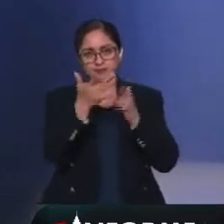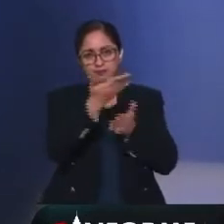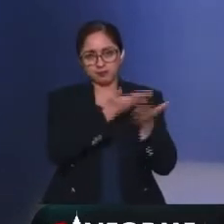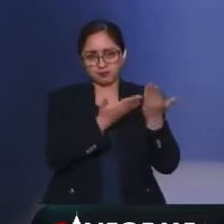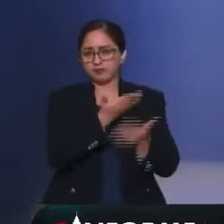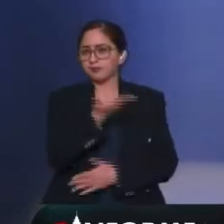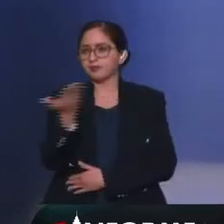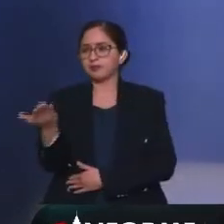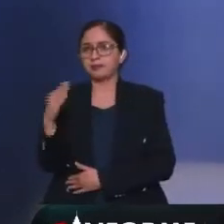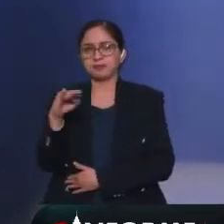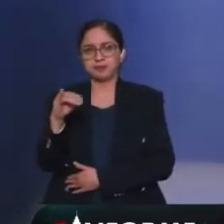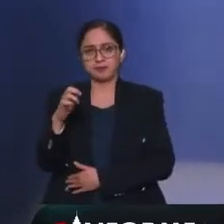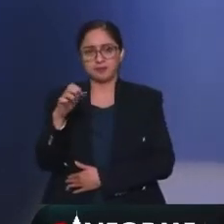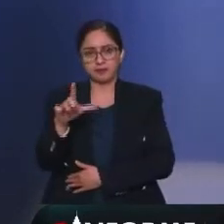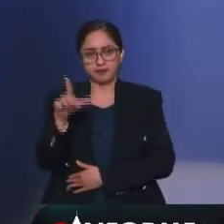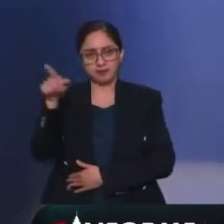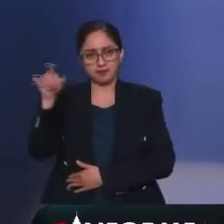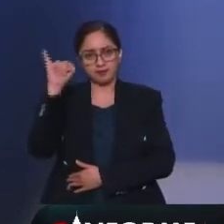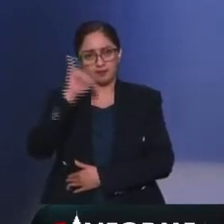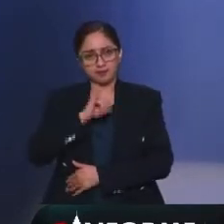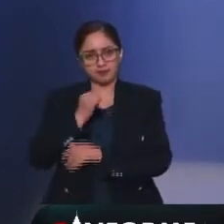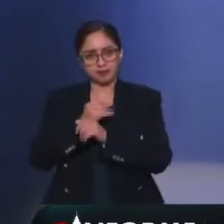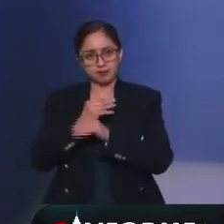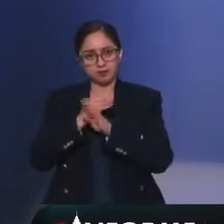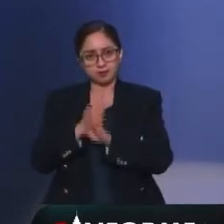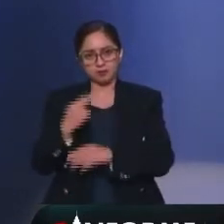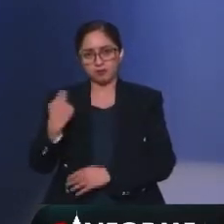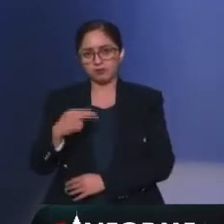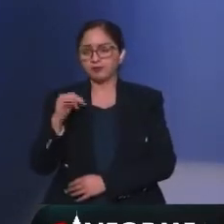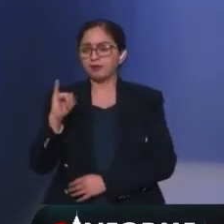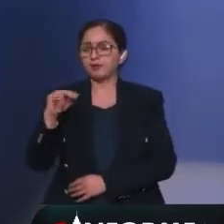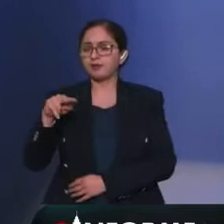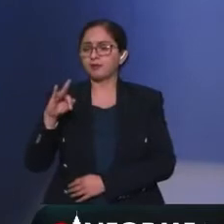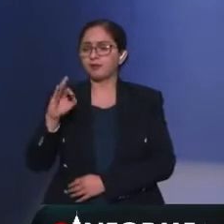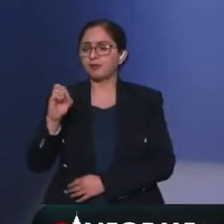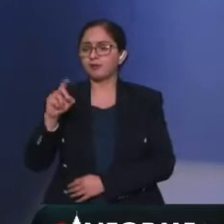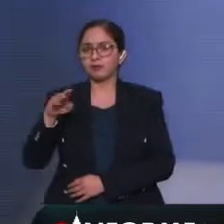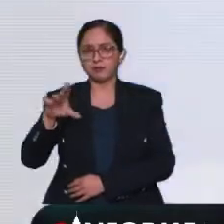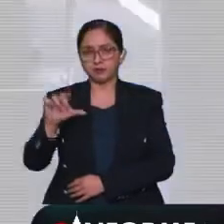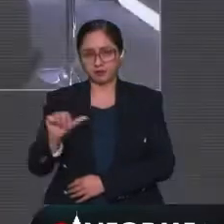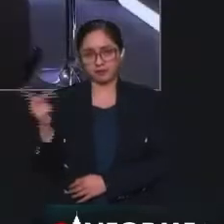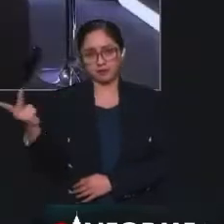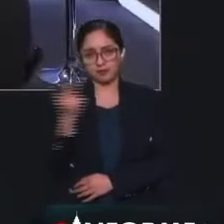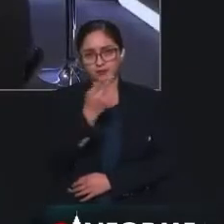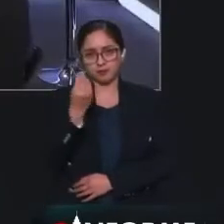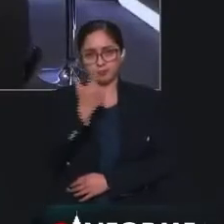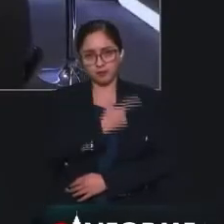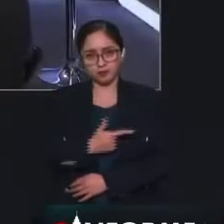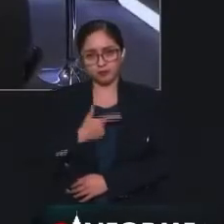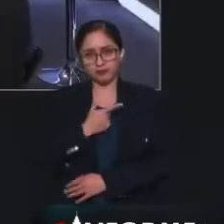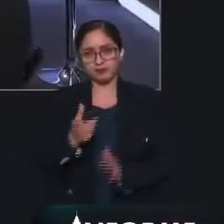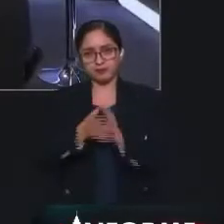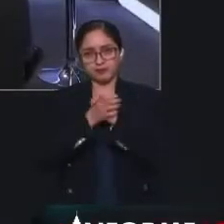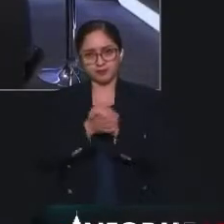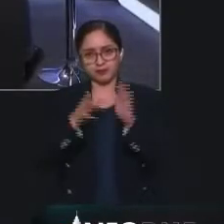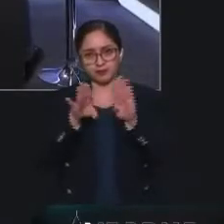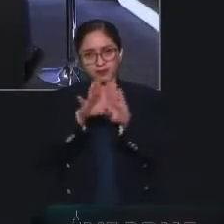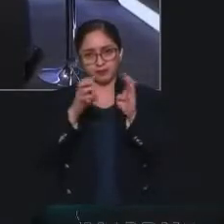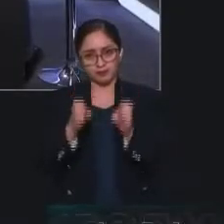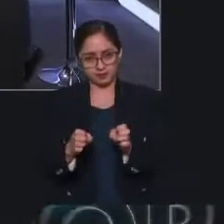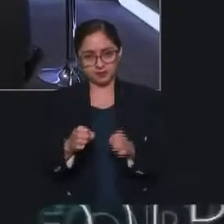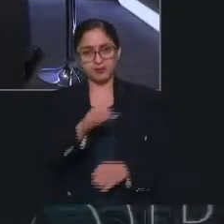Miguel Elorza, jefe de información de Infodemia. Miguel, Alberto, qué gusto saludarlos. ¿Cómo les va? ¿Cómo están? Alberto.